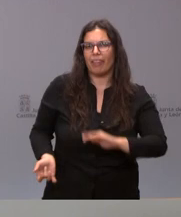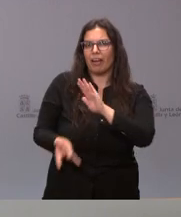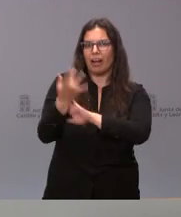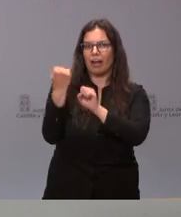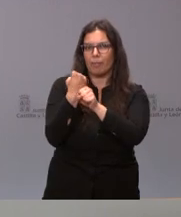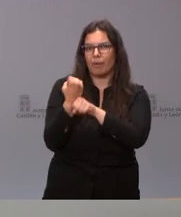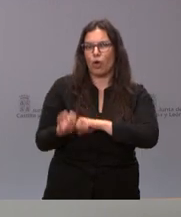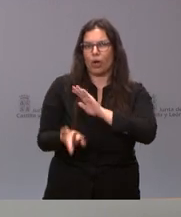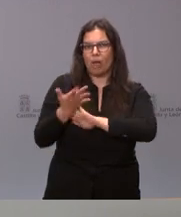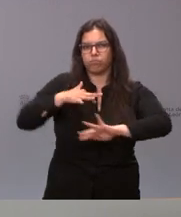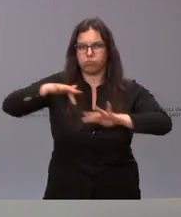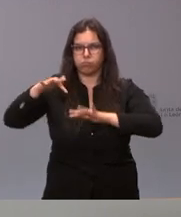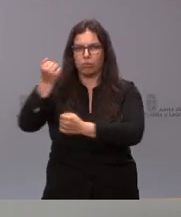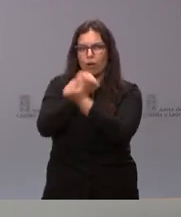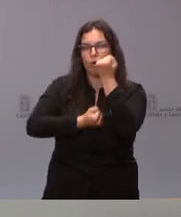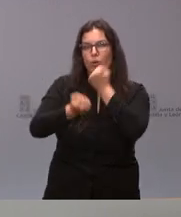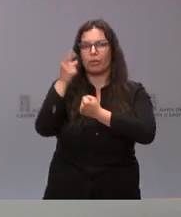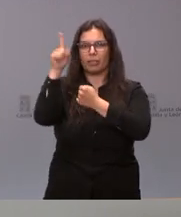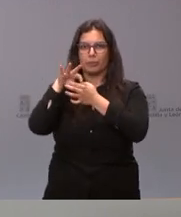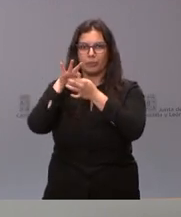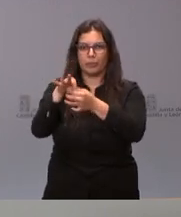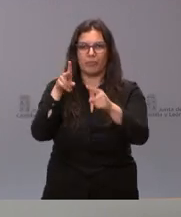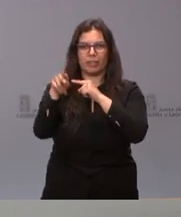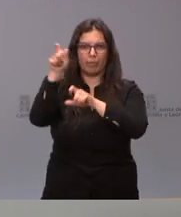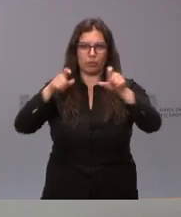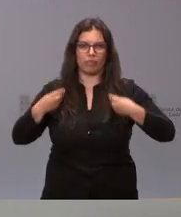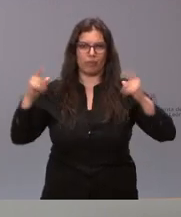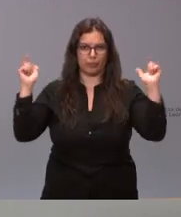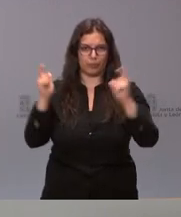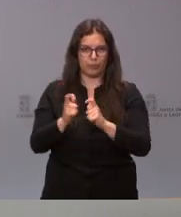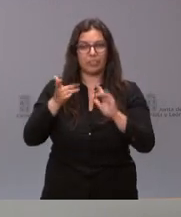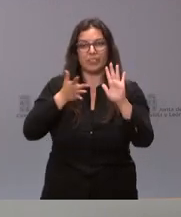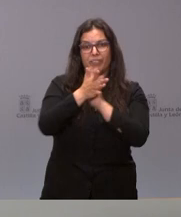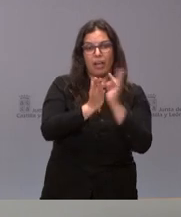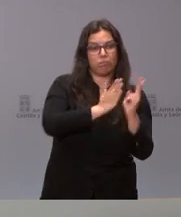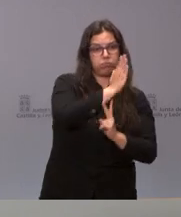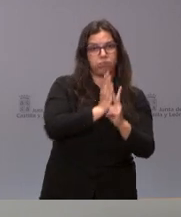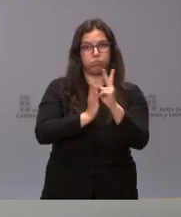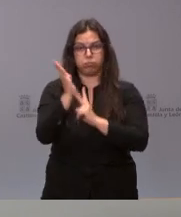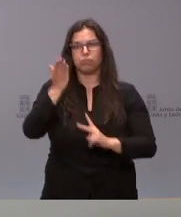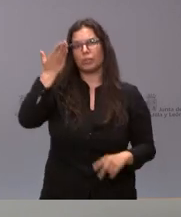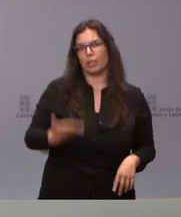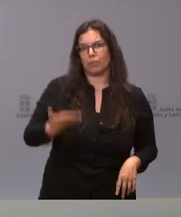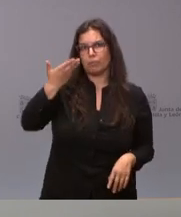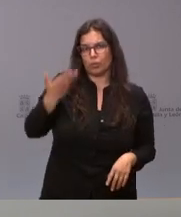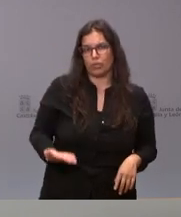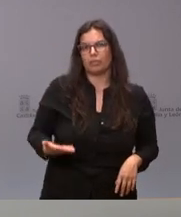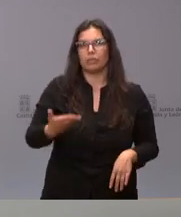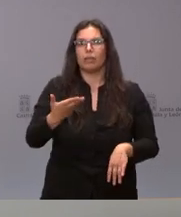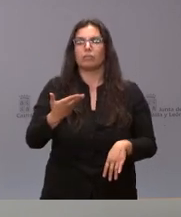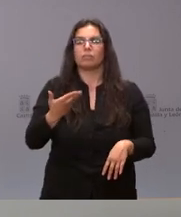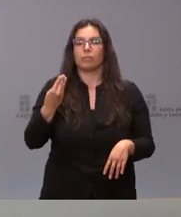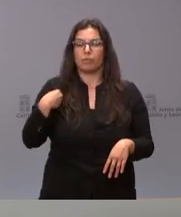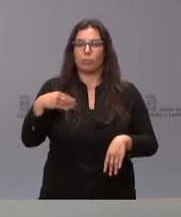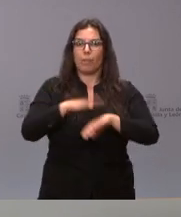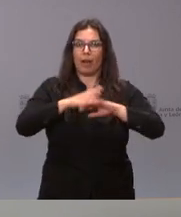actividad y también vinculados a la lucha contra la despoblación. Por tanto, son dos actuaciones que en sí mismos son importantes desde el punto de vista de los servicios